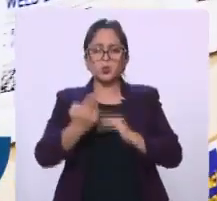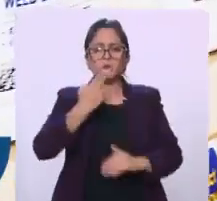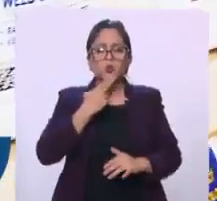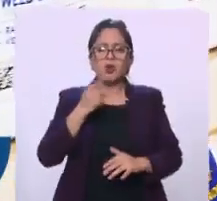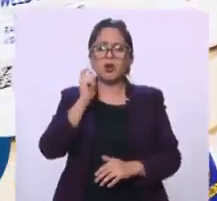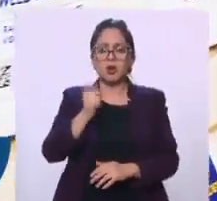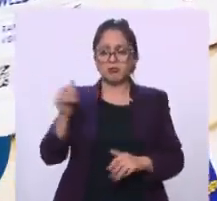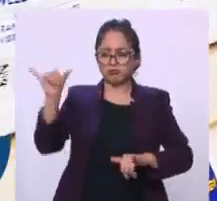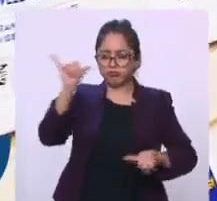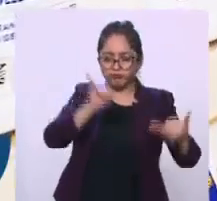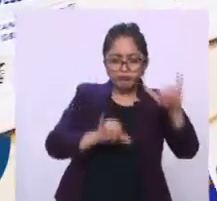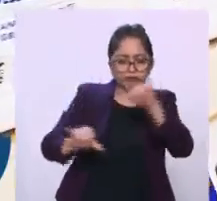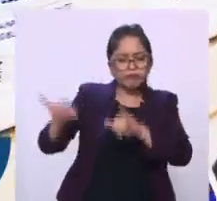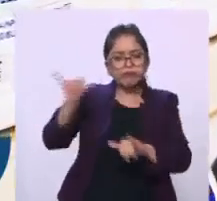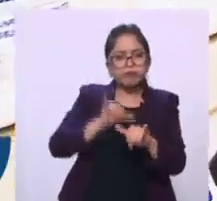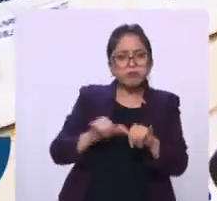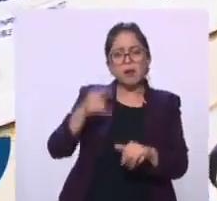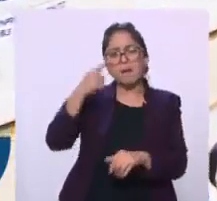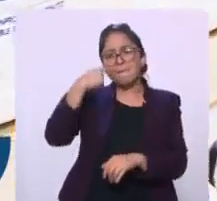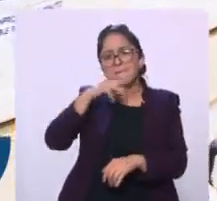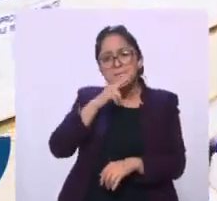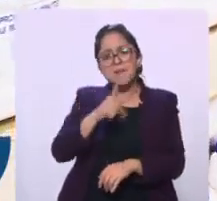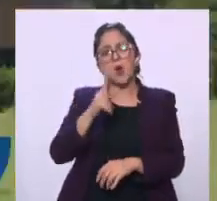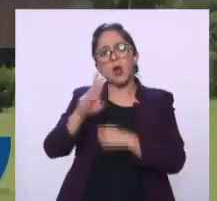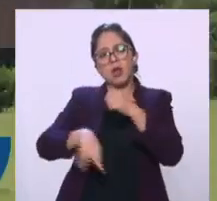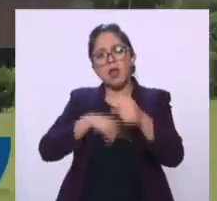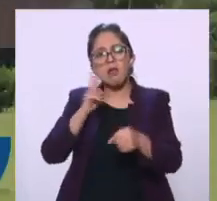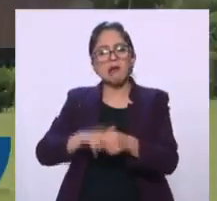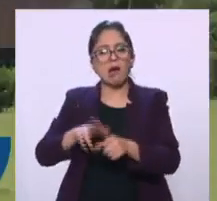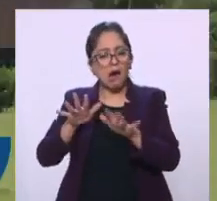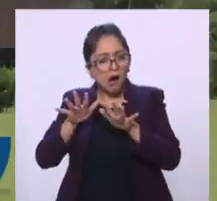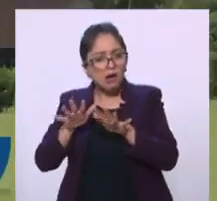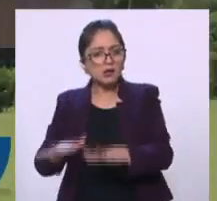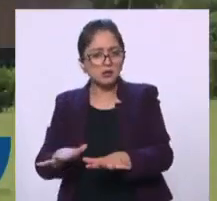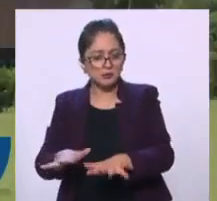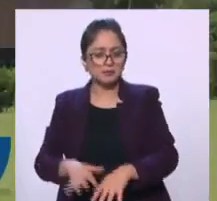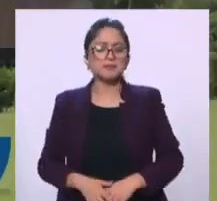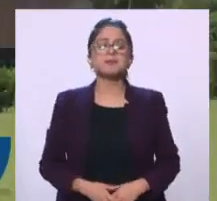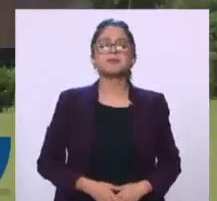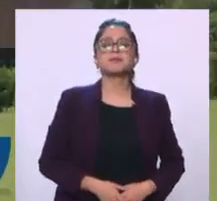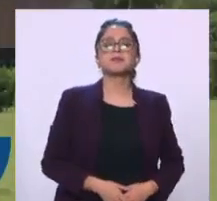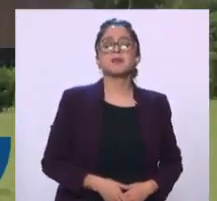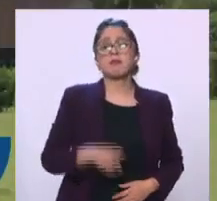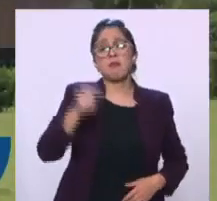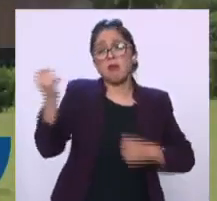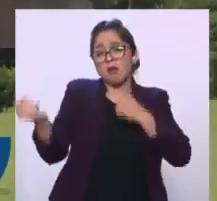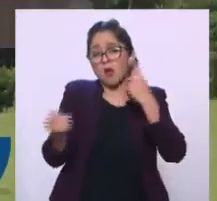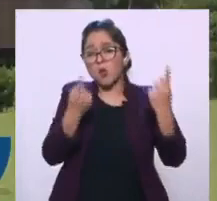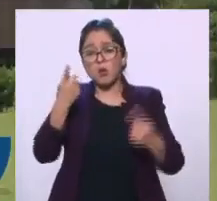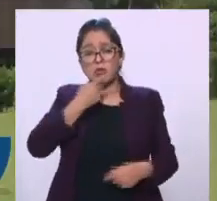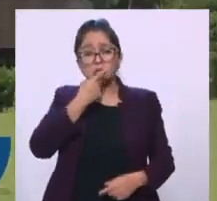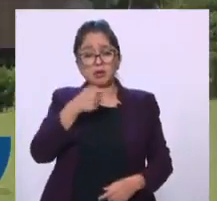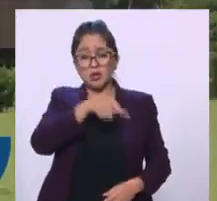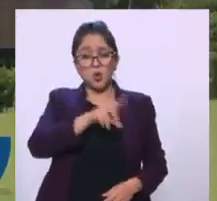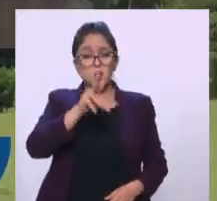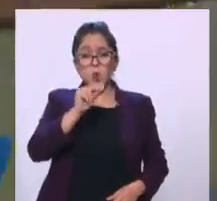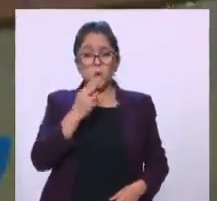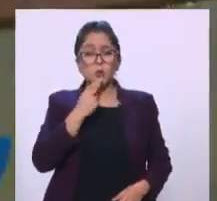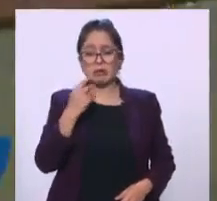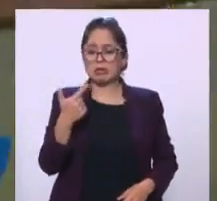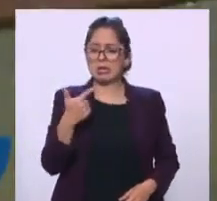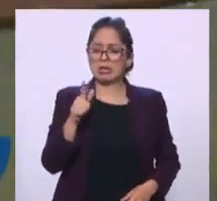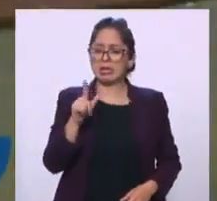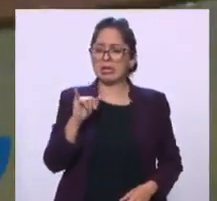prácticas más naturales. Y yo creo que muchos también están en la posición de que si dicen que no usan glifosato,